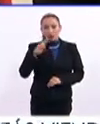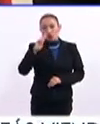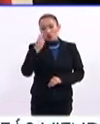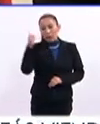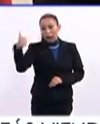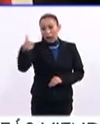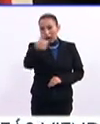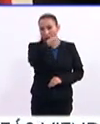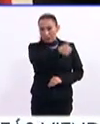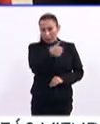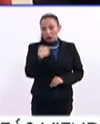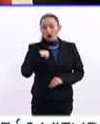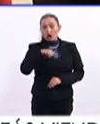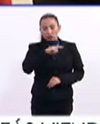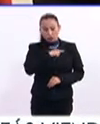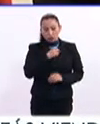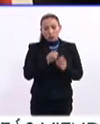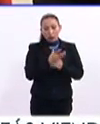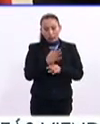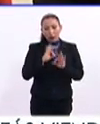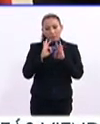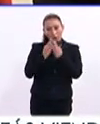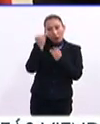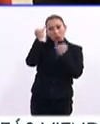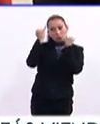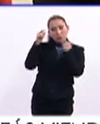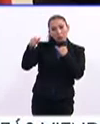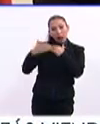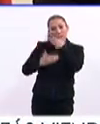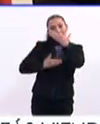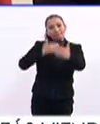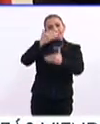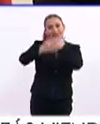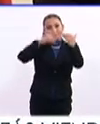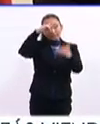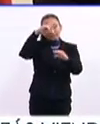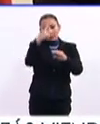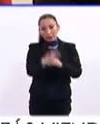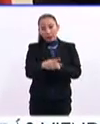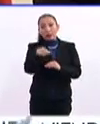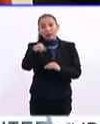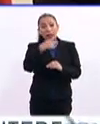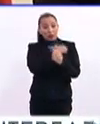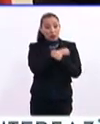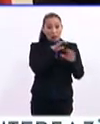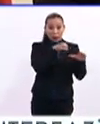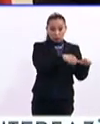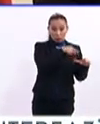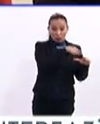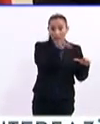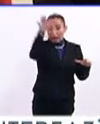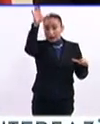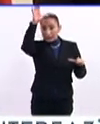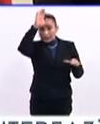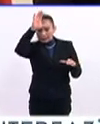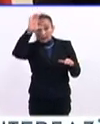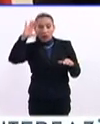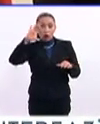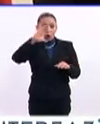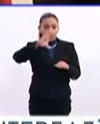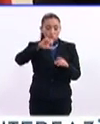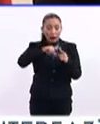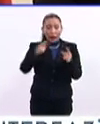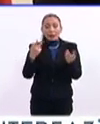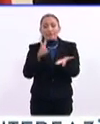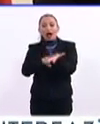universidades compartimos la nueva visión del desarrollo nacional y desde la educación, la ciencia, la cultura